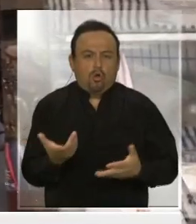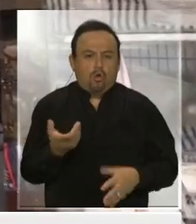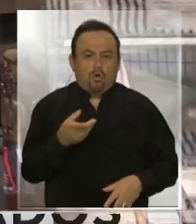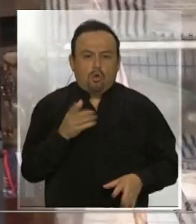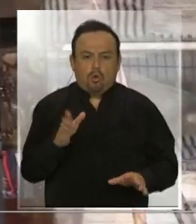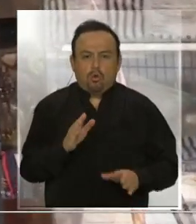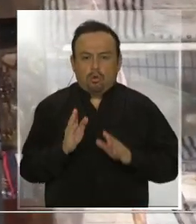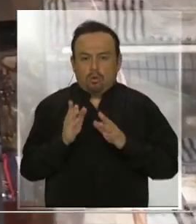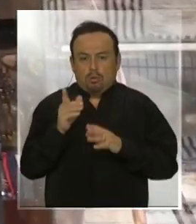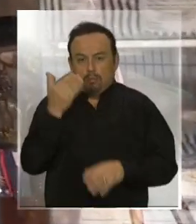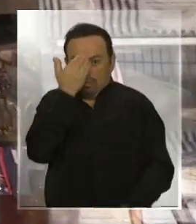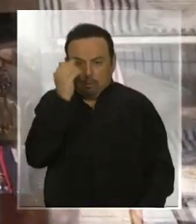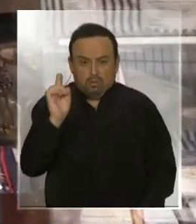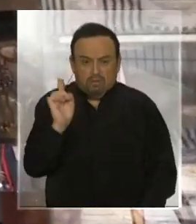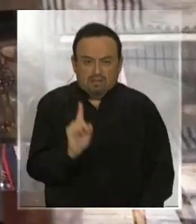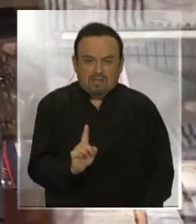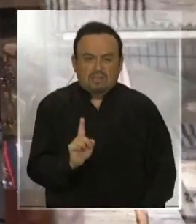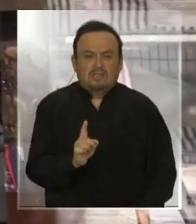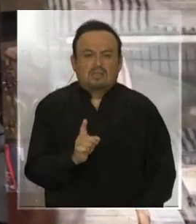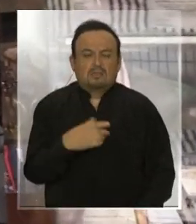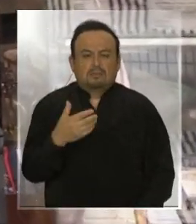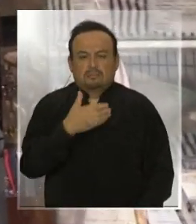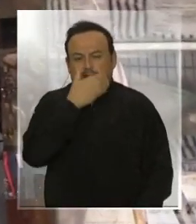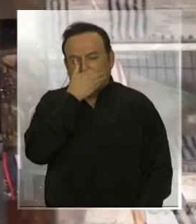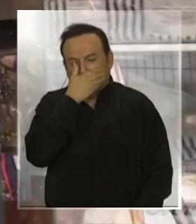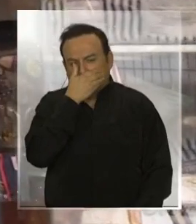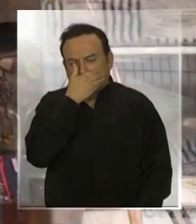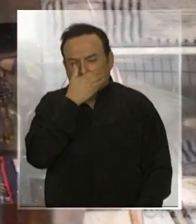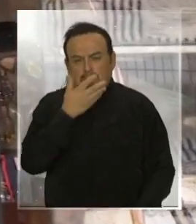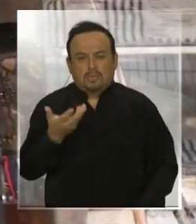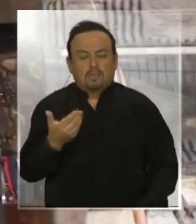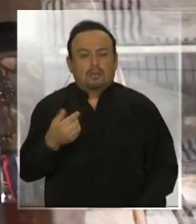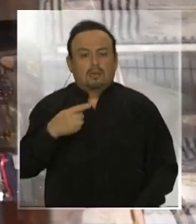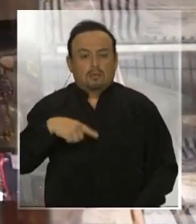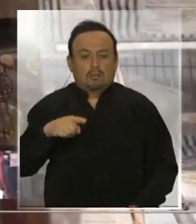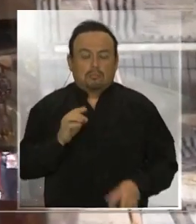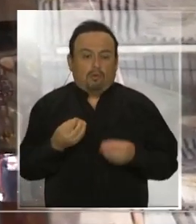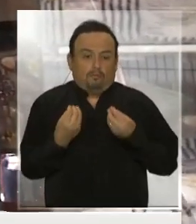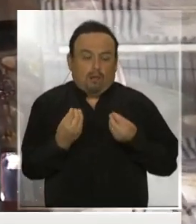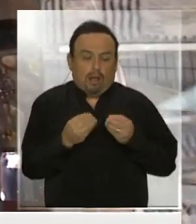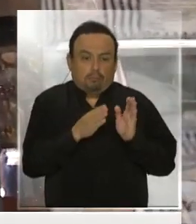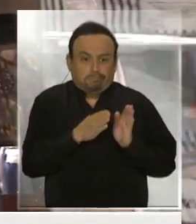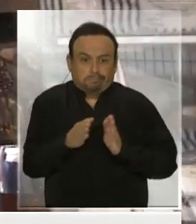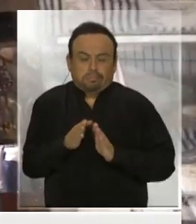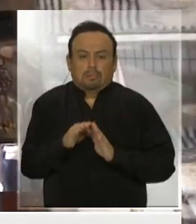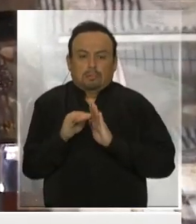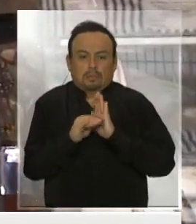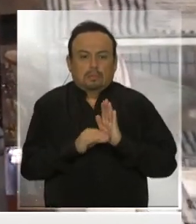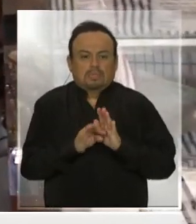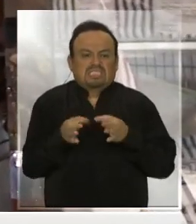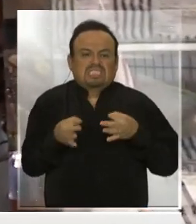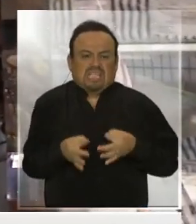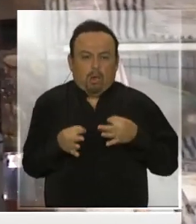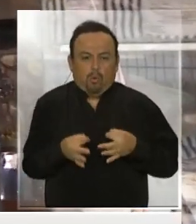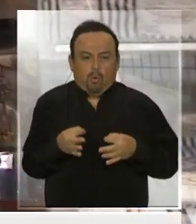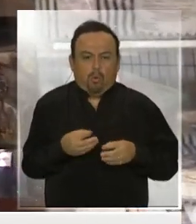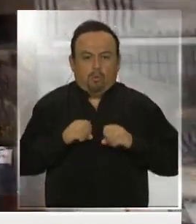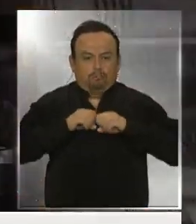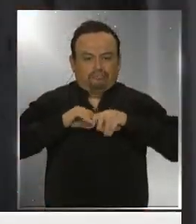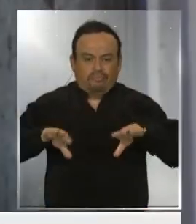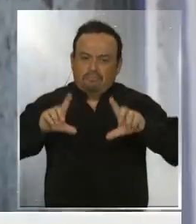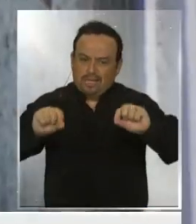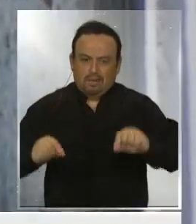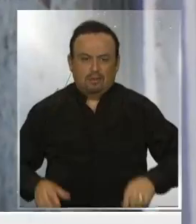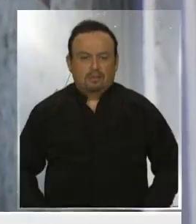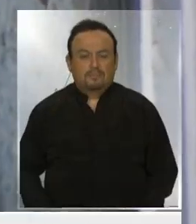igual anda preocupada, se tapa, o sea, igual han tomado buenas medidas para que esto no se propague